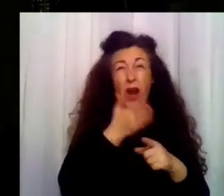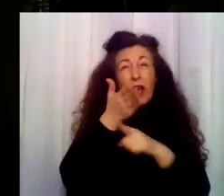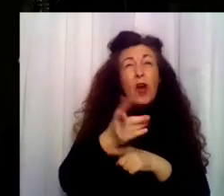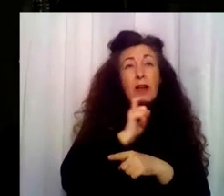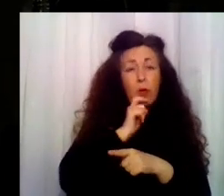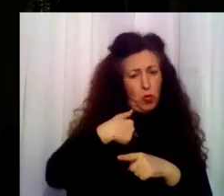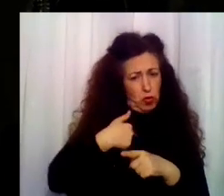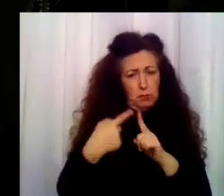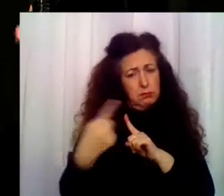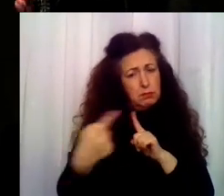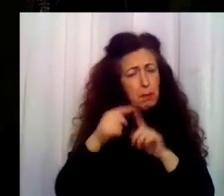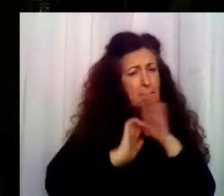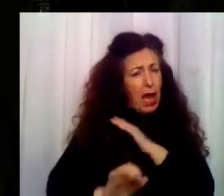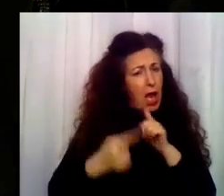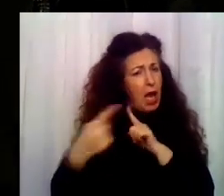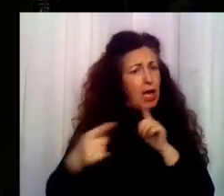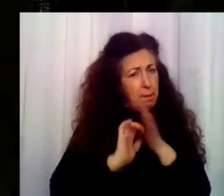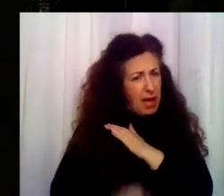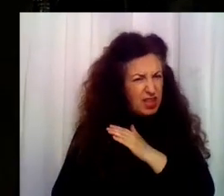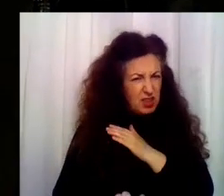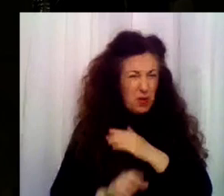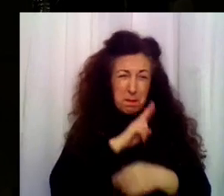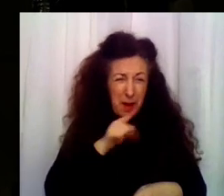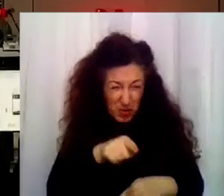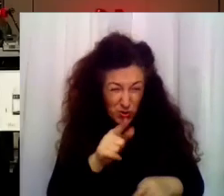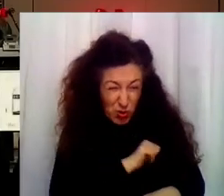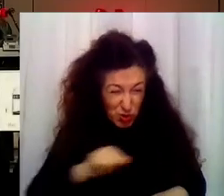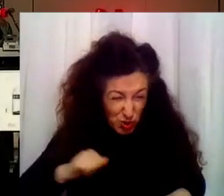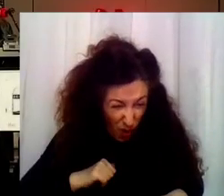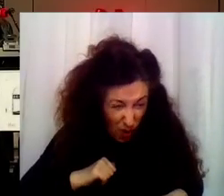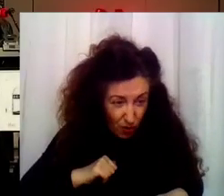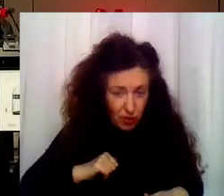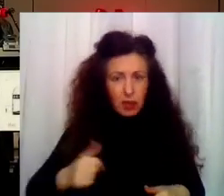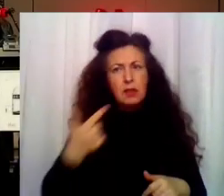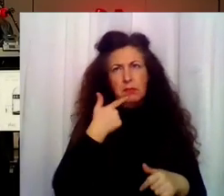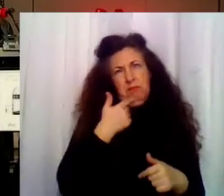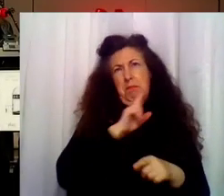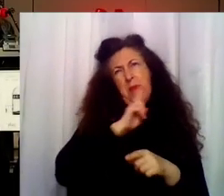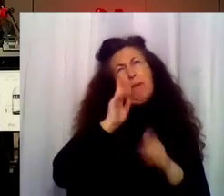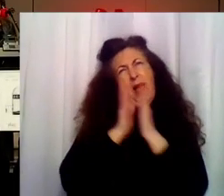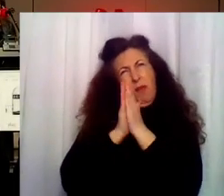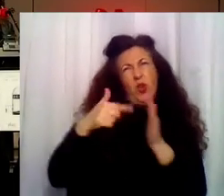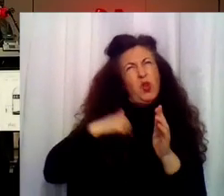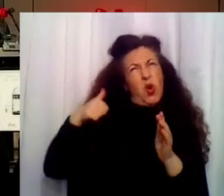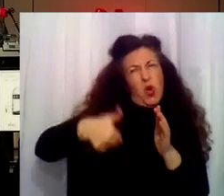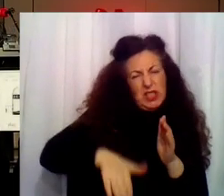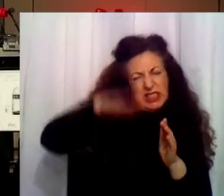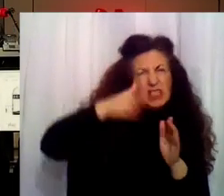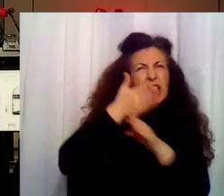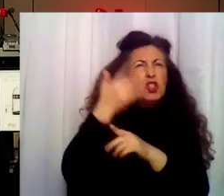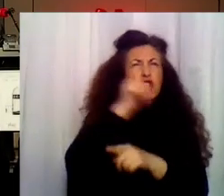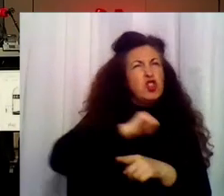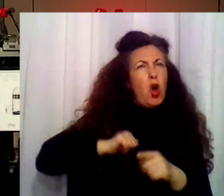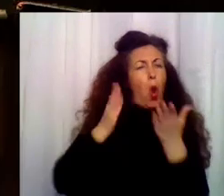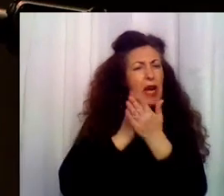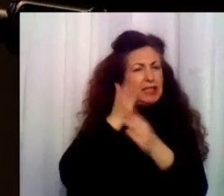ver, mamá, que yo iba a todas las clases solo. No, no, no, al balón mano no. Mejor habrías ido a ir solo. No, no, si al final te van a lavar el cerebro. Si